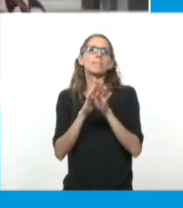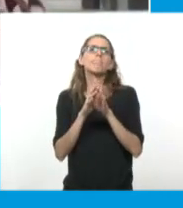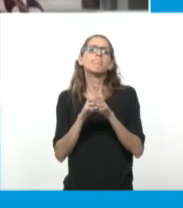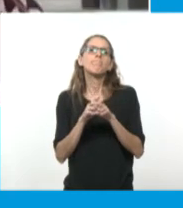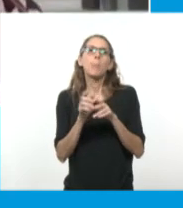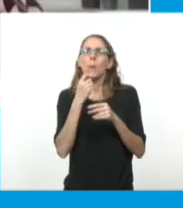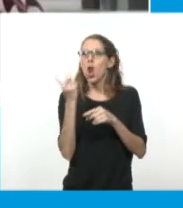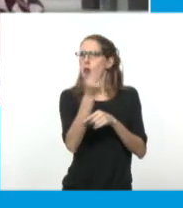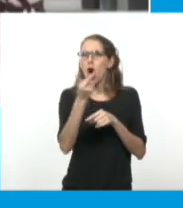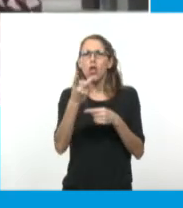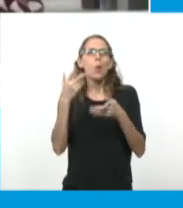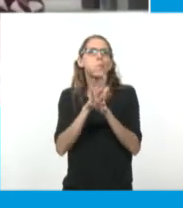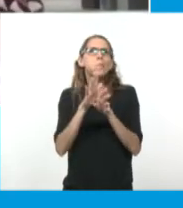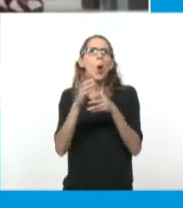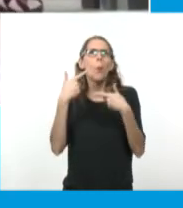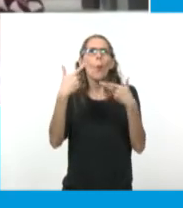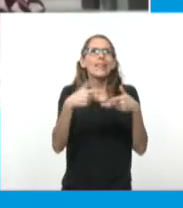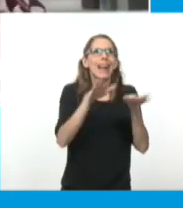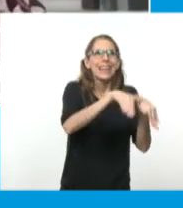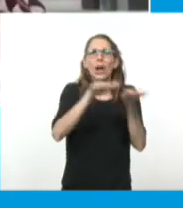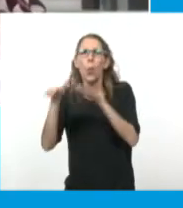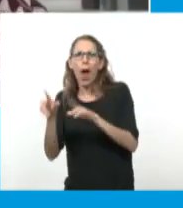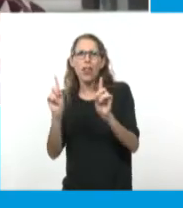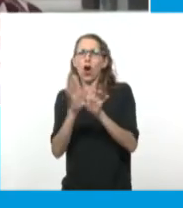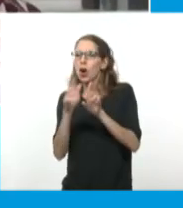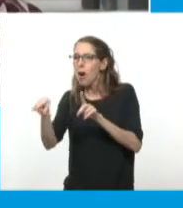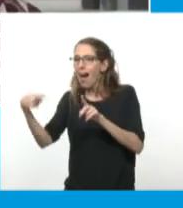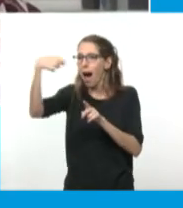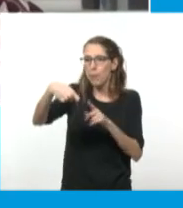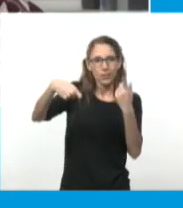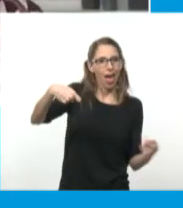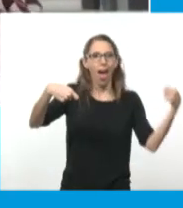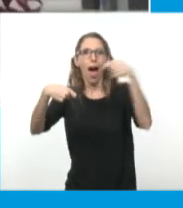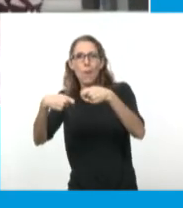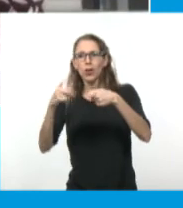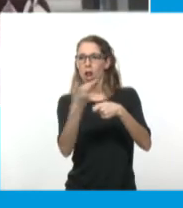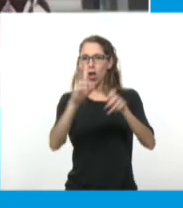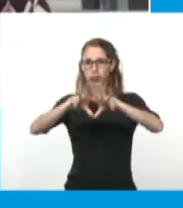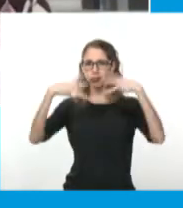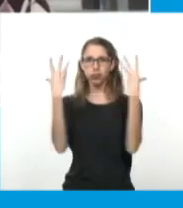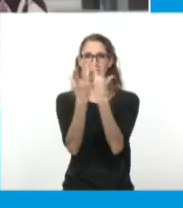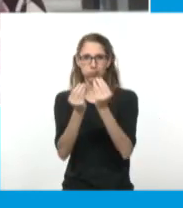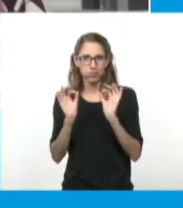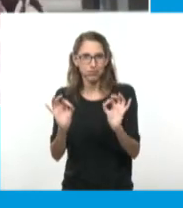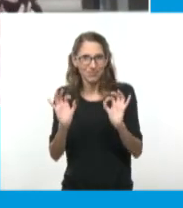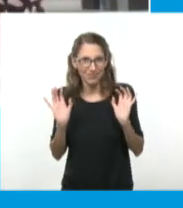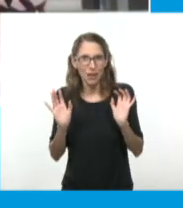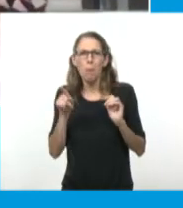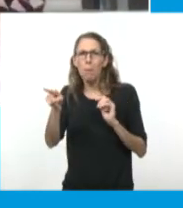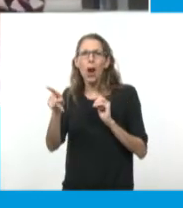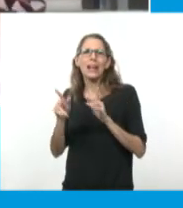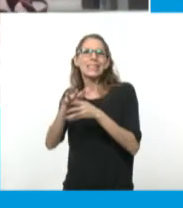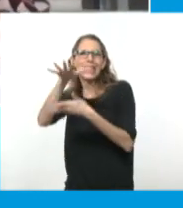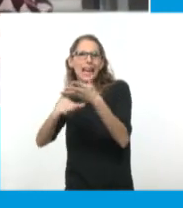cosas, las dos expresiones, lo mismo. Porque es redundante. O sea, creo que uno puede construir